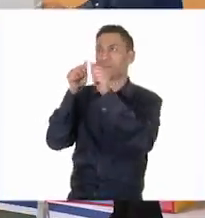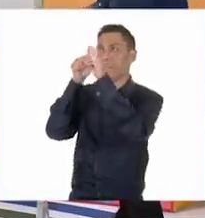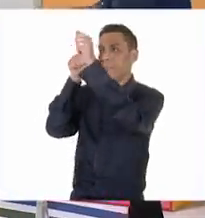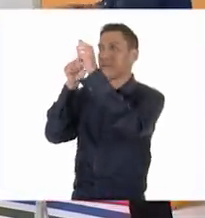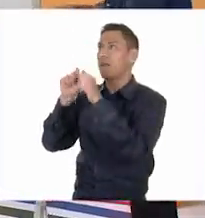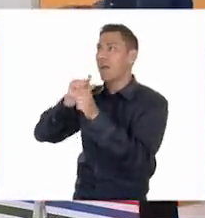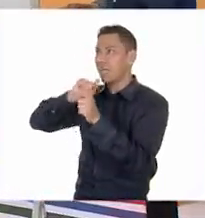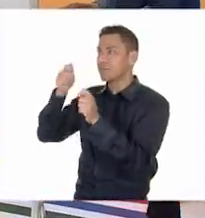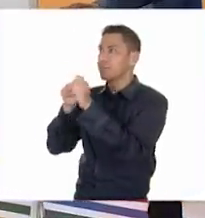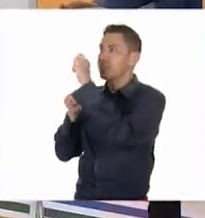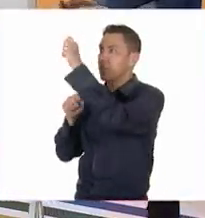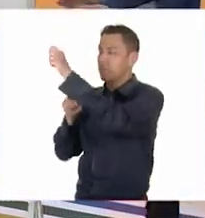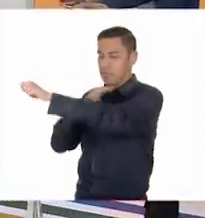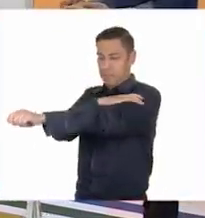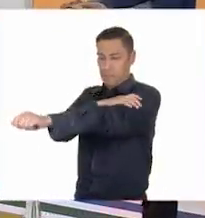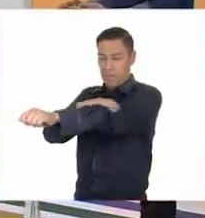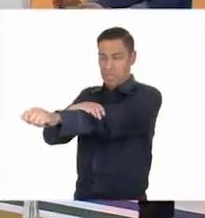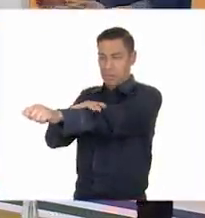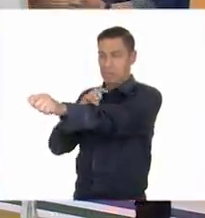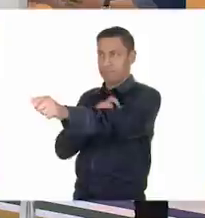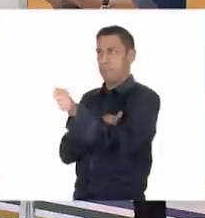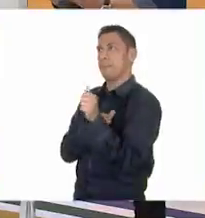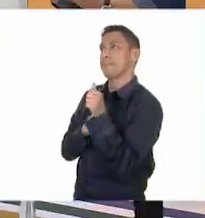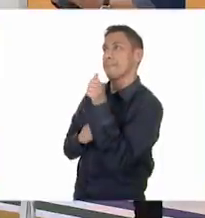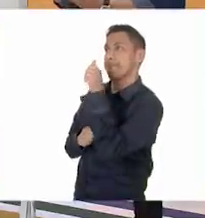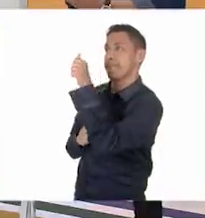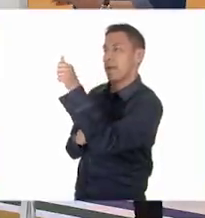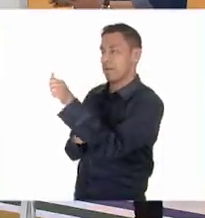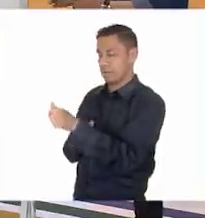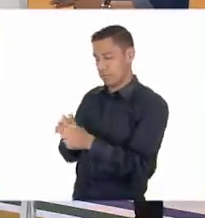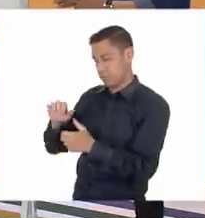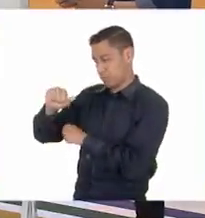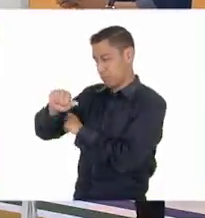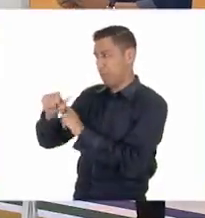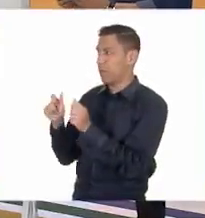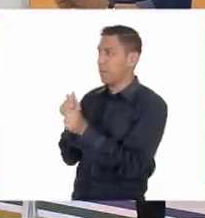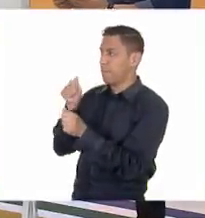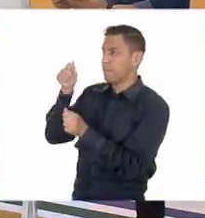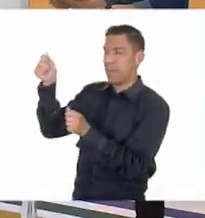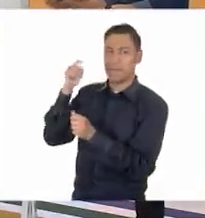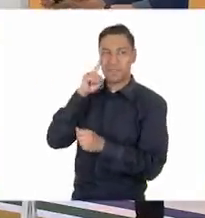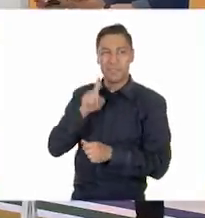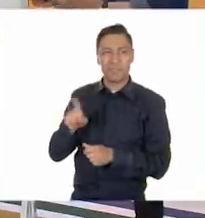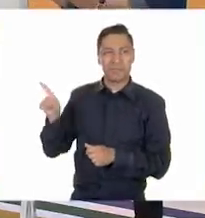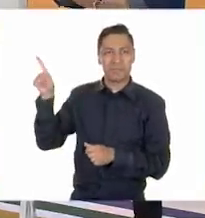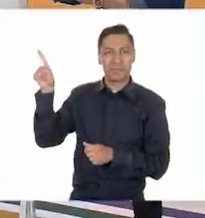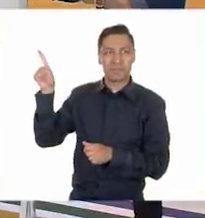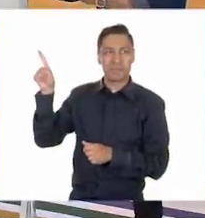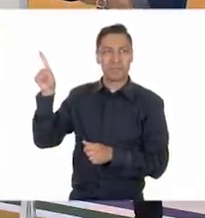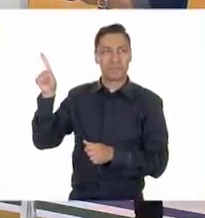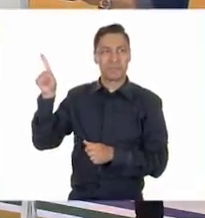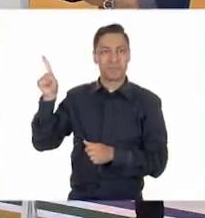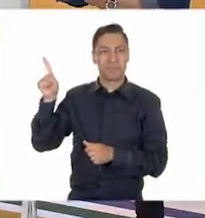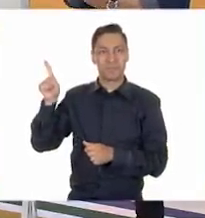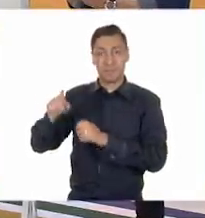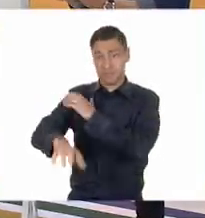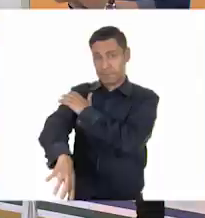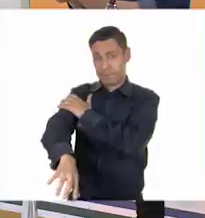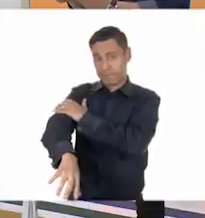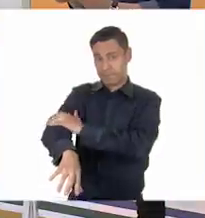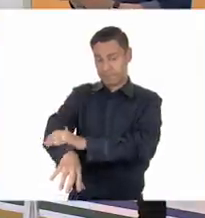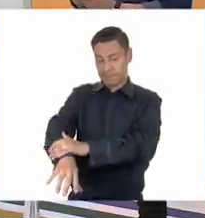Que se trata de un brazo. El brazo es parte de las extremidades que van creciendo